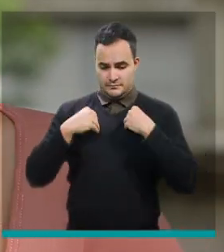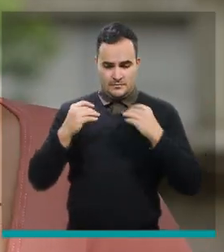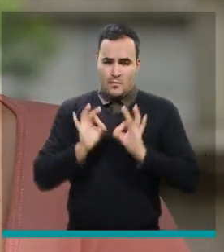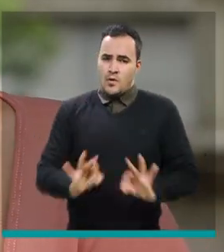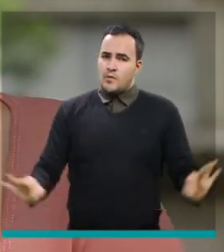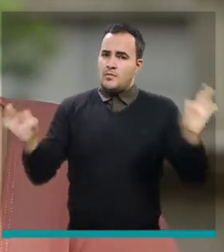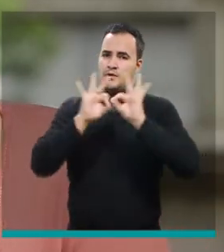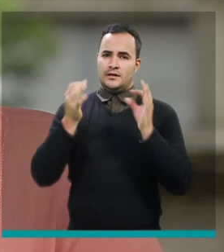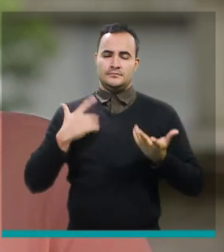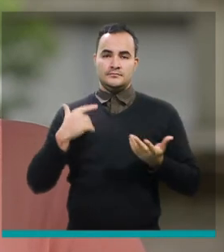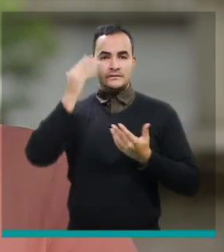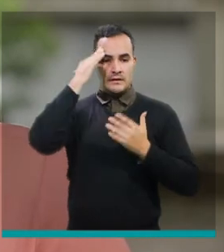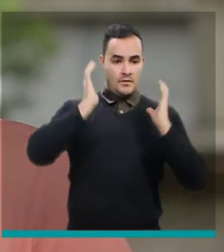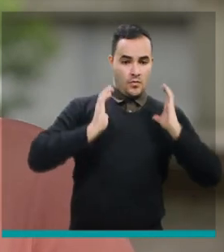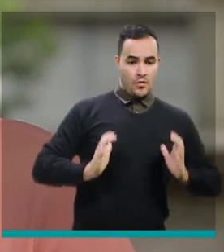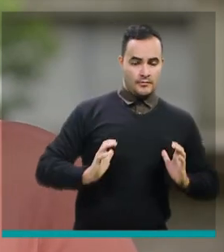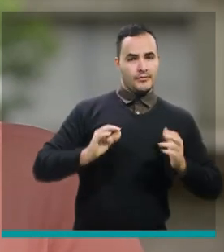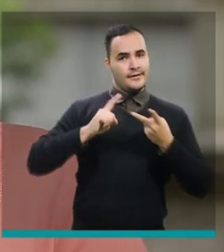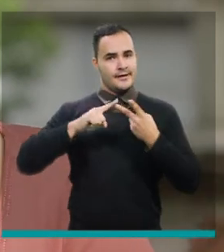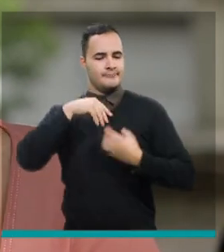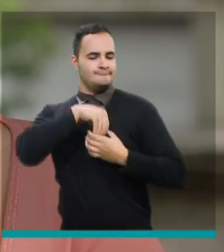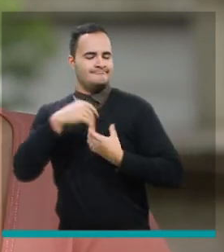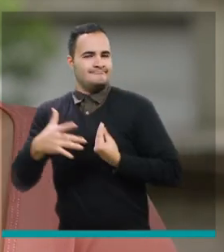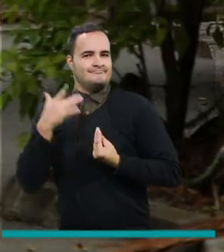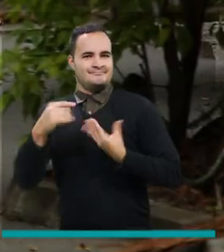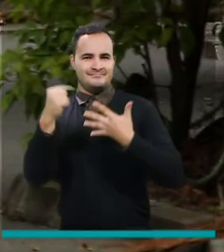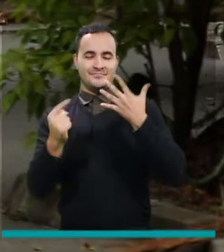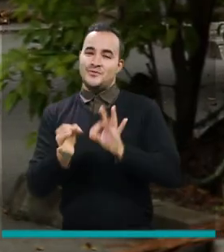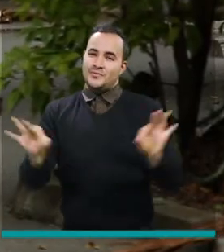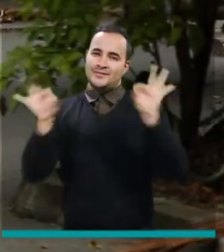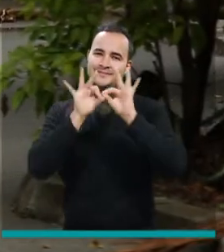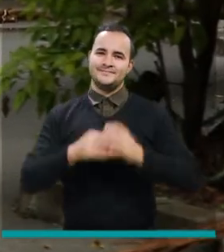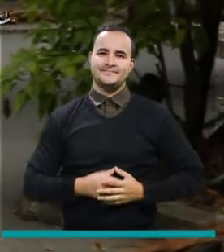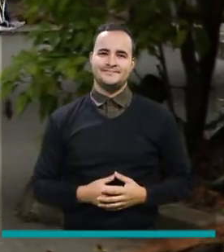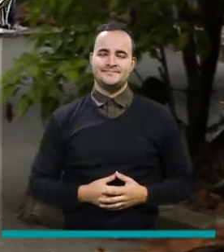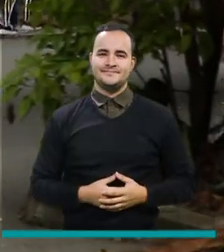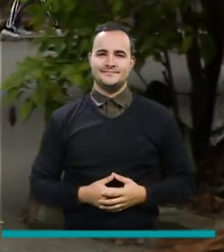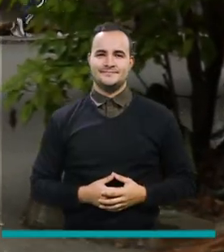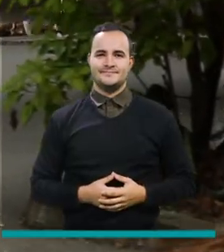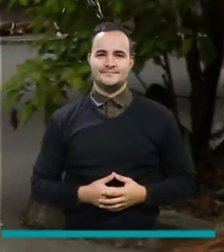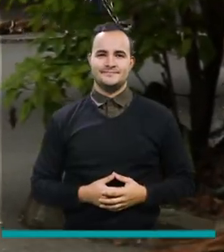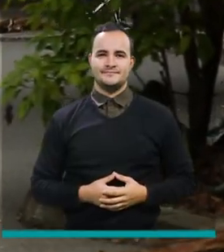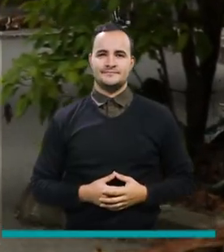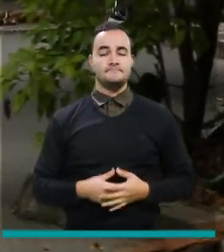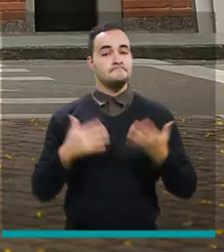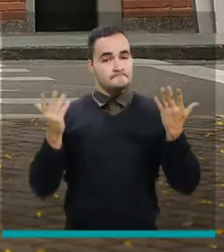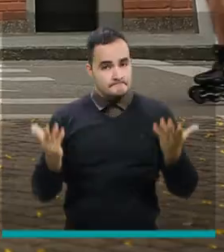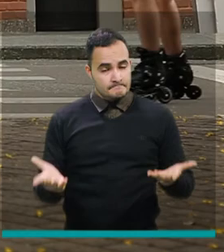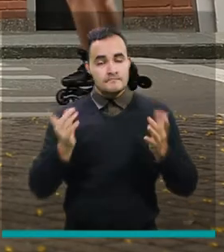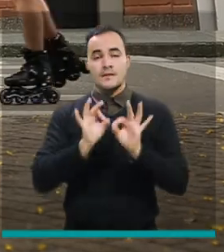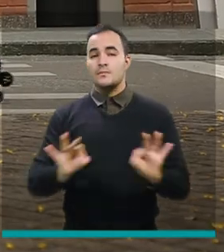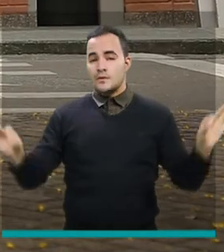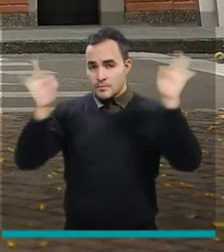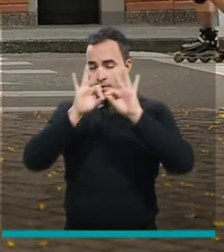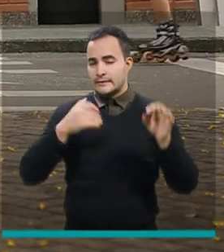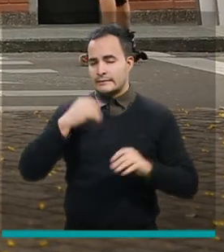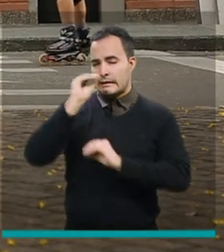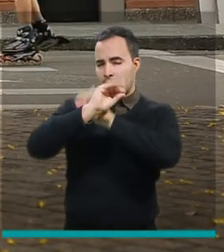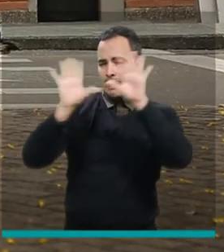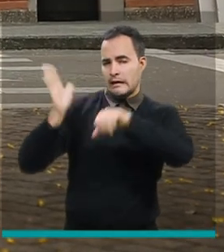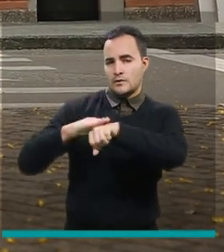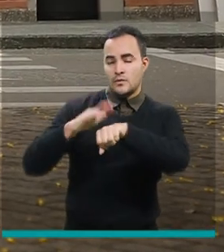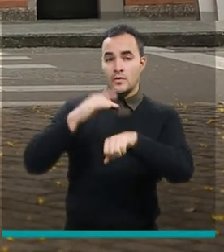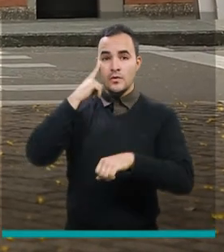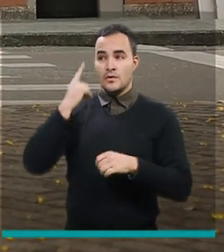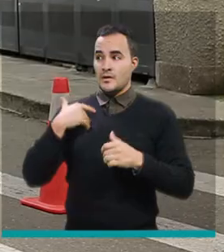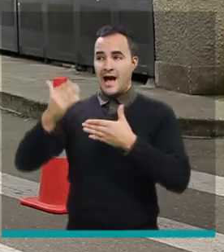ser humano pues no sólo en la parte física sino en el estado emocional es importante tener claro que en